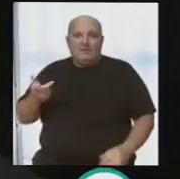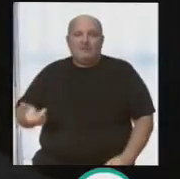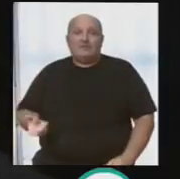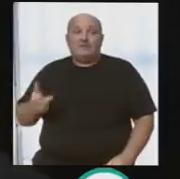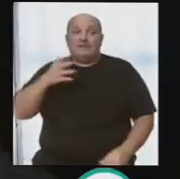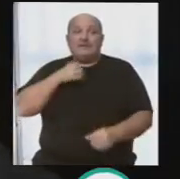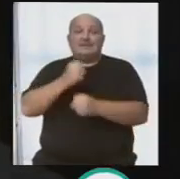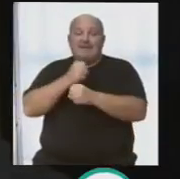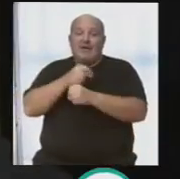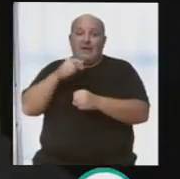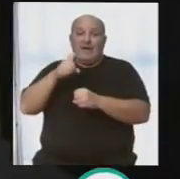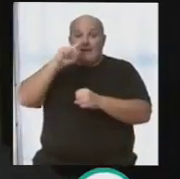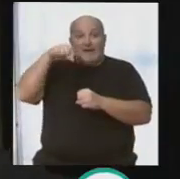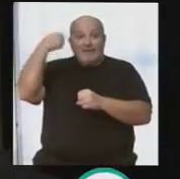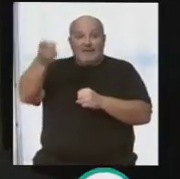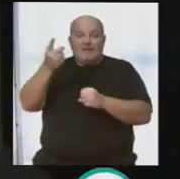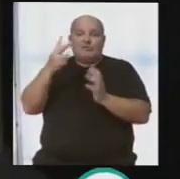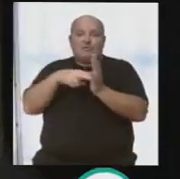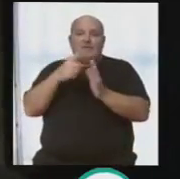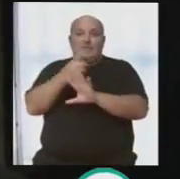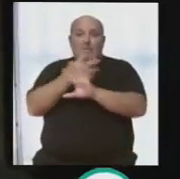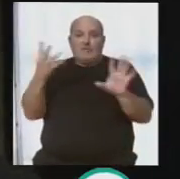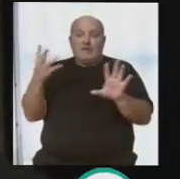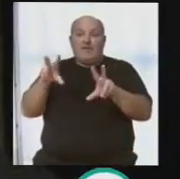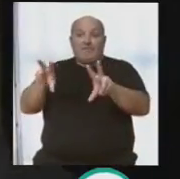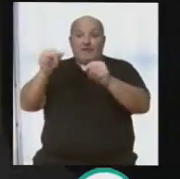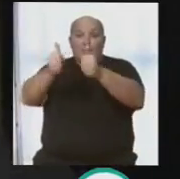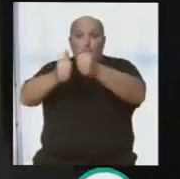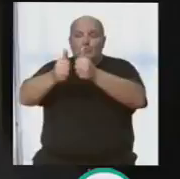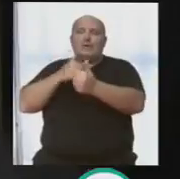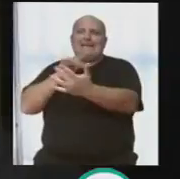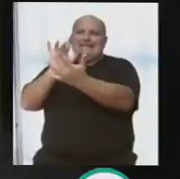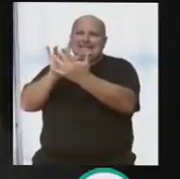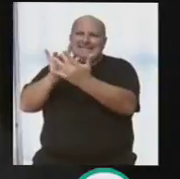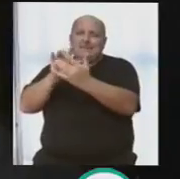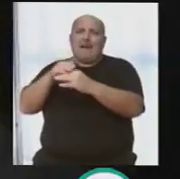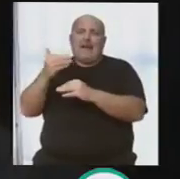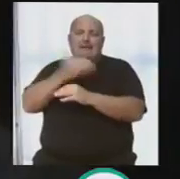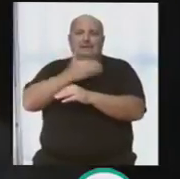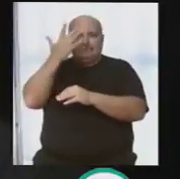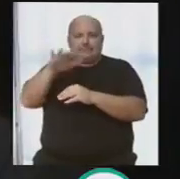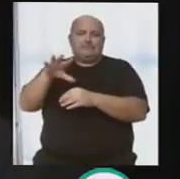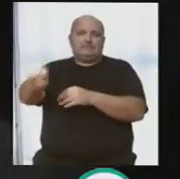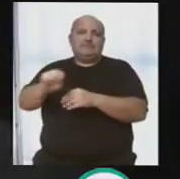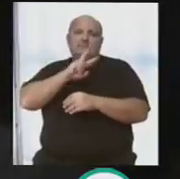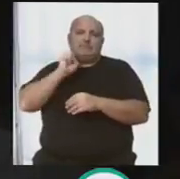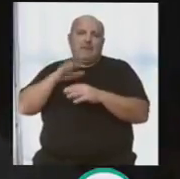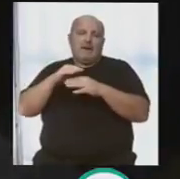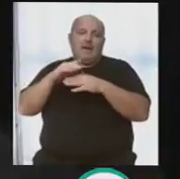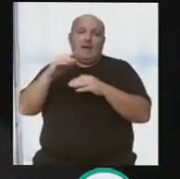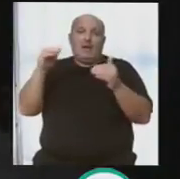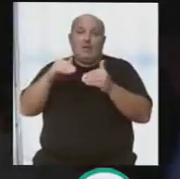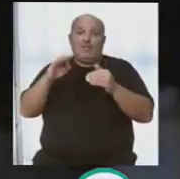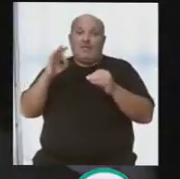ese es el trabajo. Entonces, el año que viene, tal y como salgan ellos del falla, seguiremos trabajando porque, ya te digo, hay gente que ya espera que el